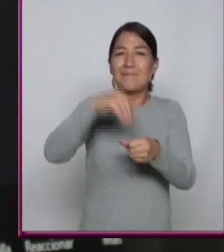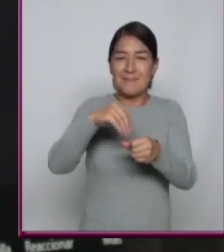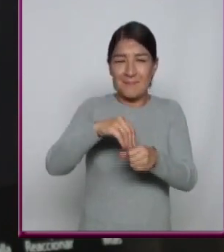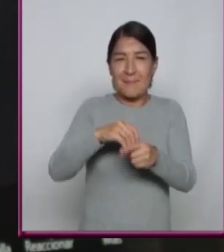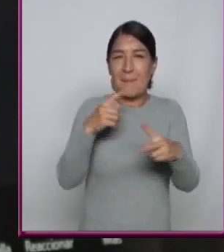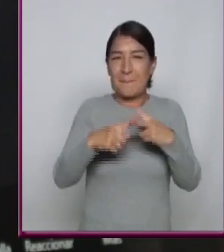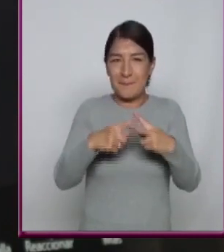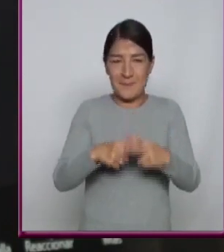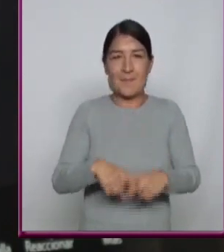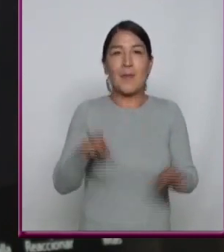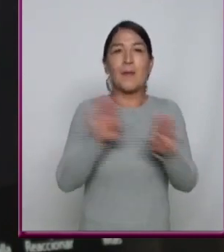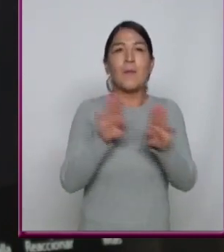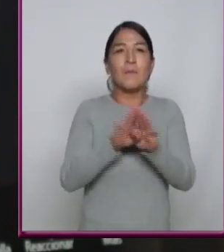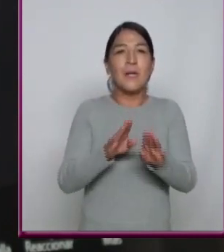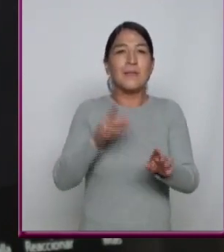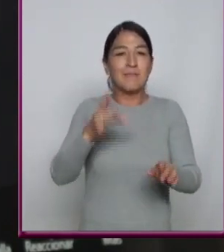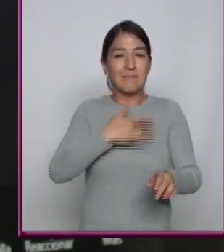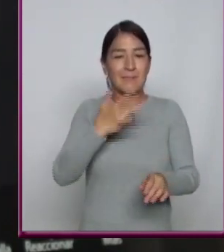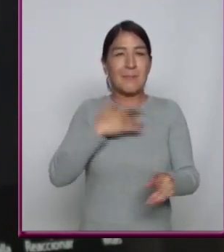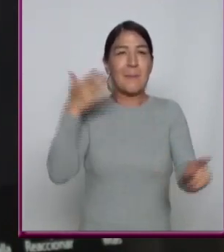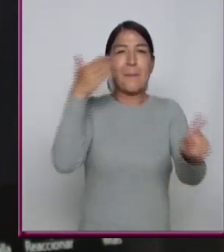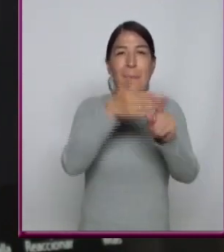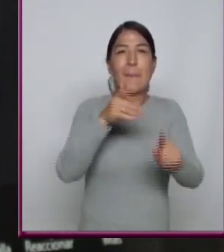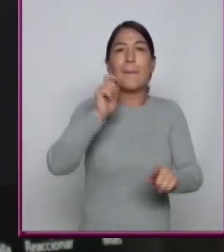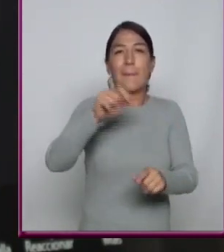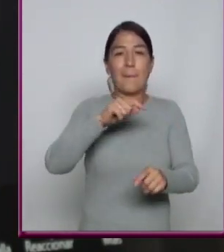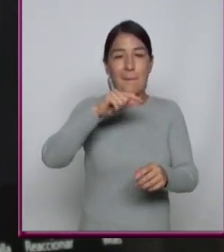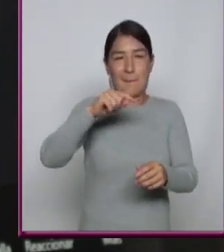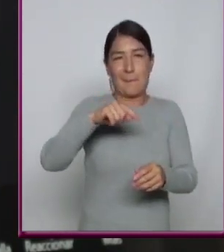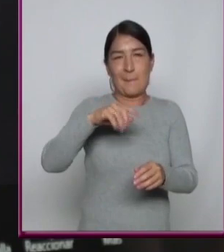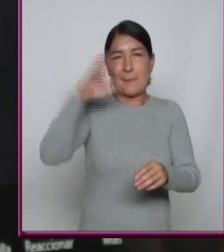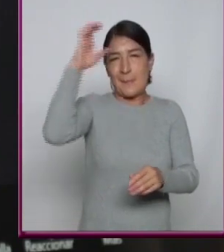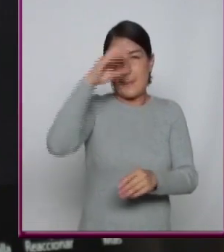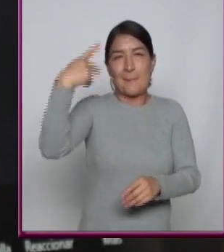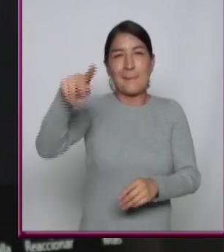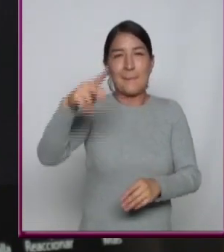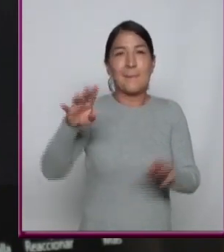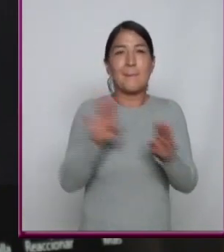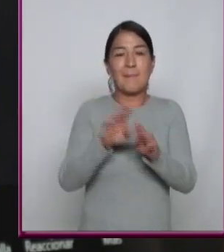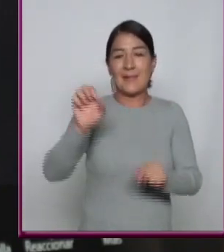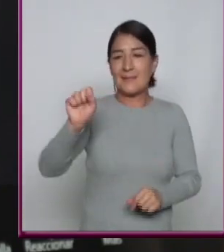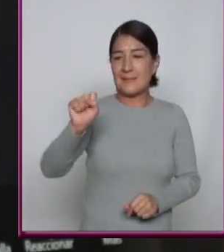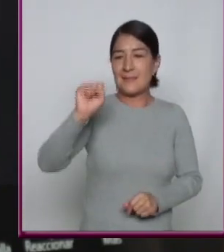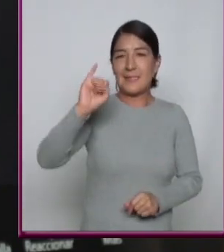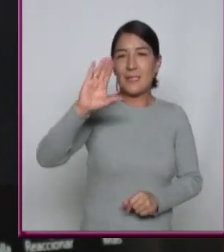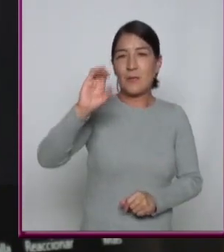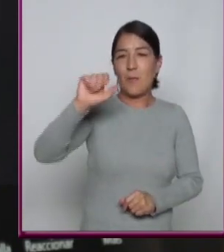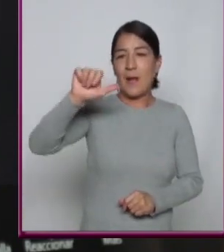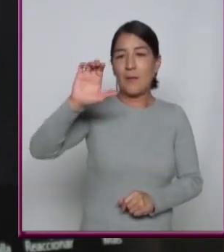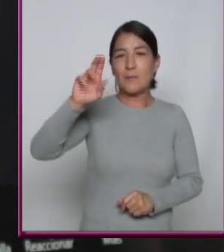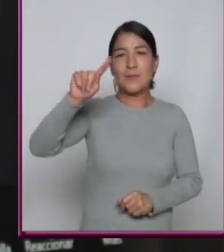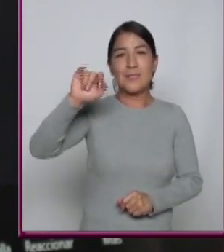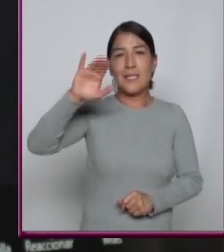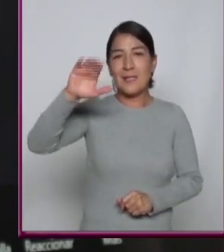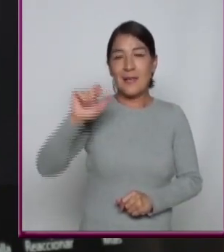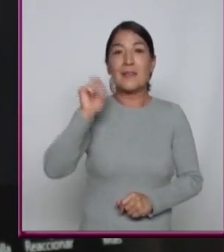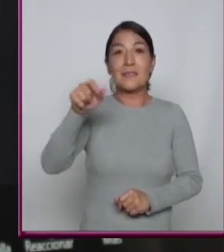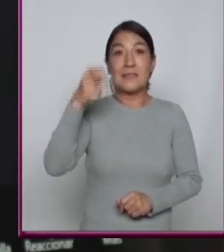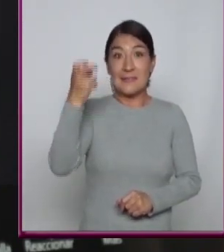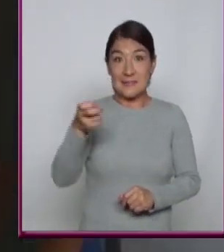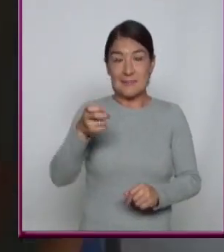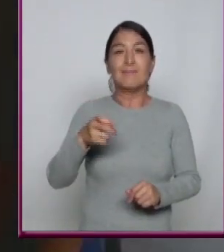trucos De la percepción Lo estudia Un área Muy interesante De la ciencia Que se llama Psicoacústica Entonces Usando